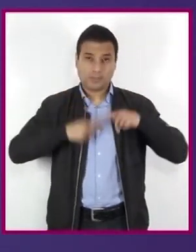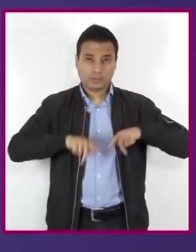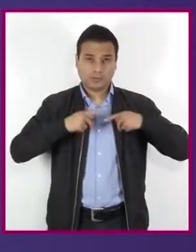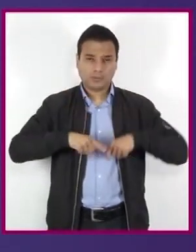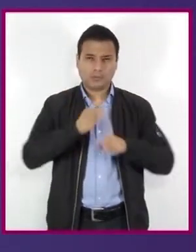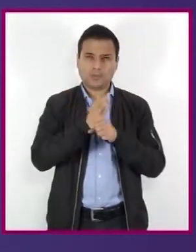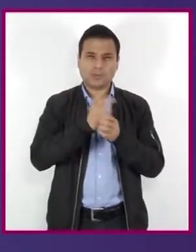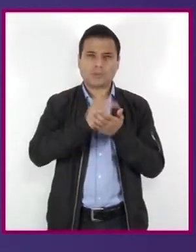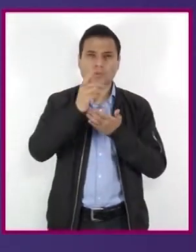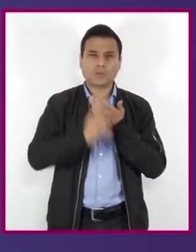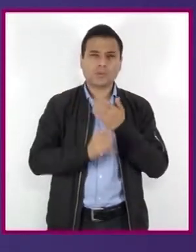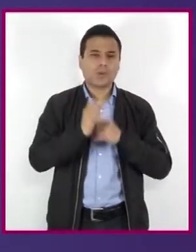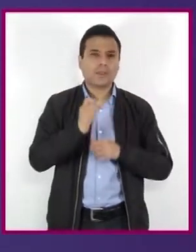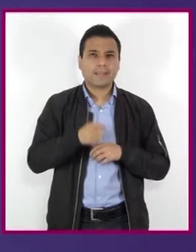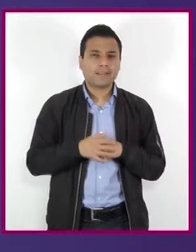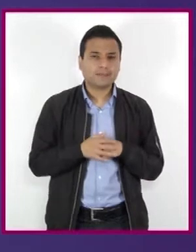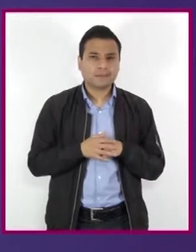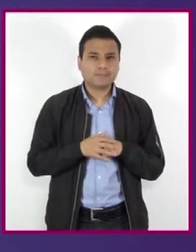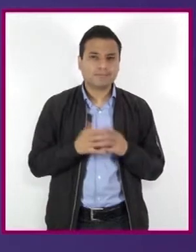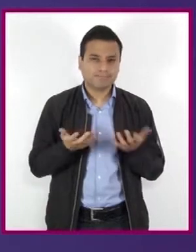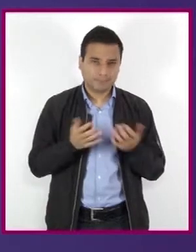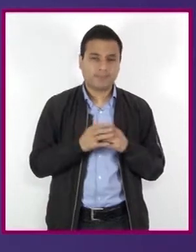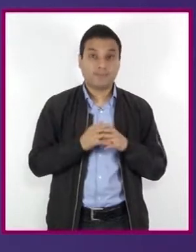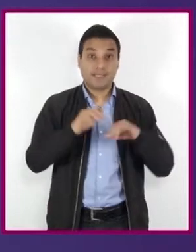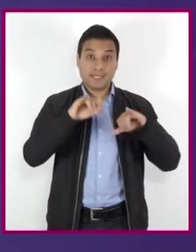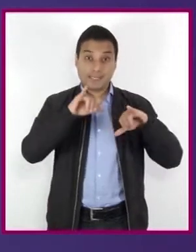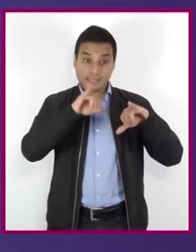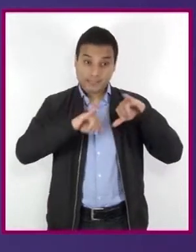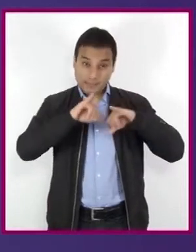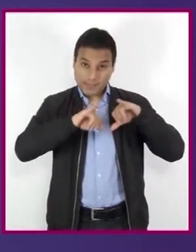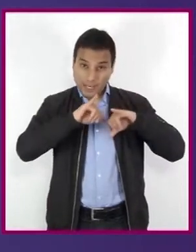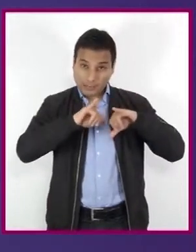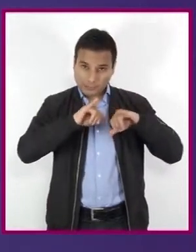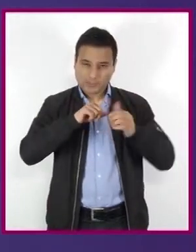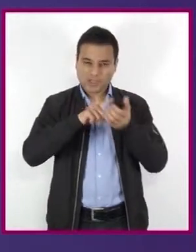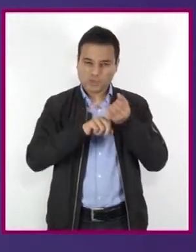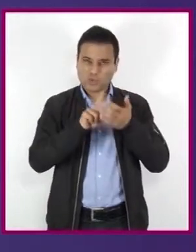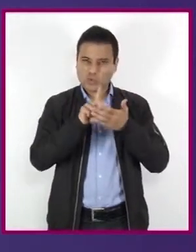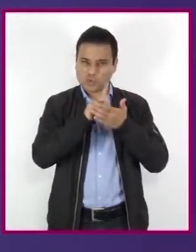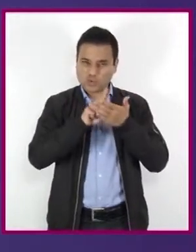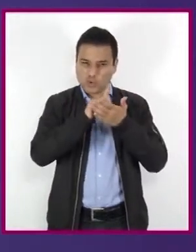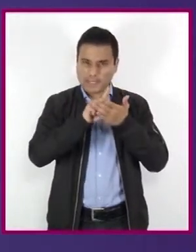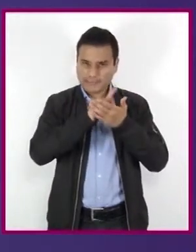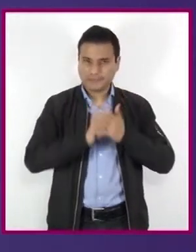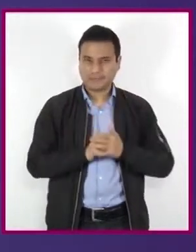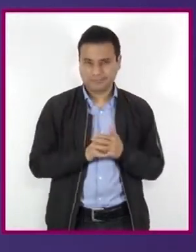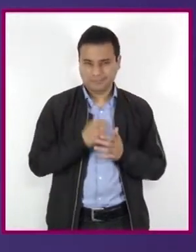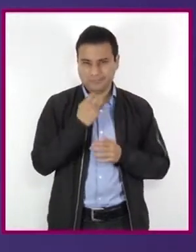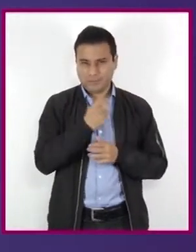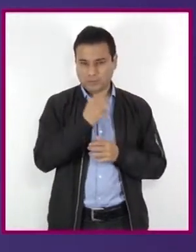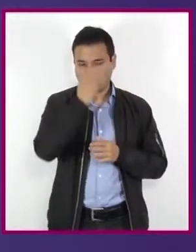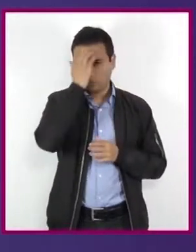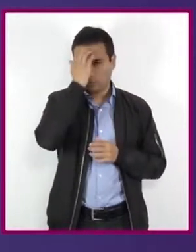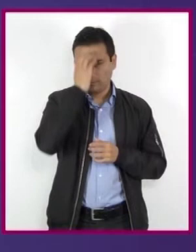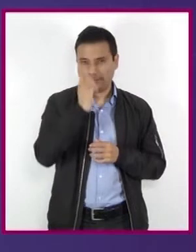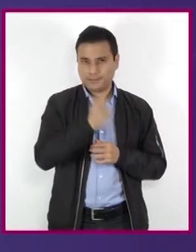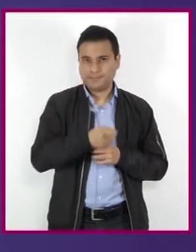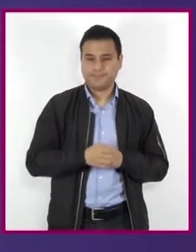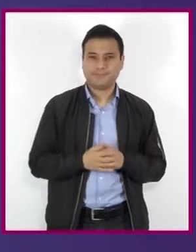reflexionarán acerca de la estructura química de algunas de las sustancias que llamamos genéricamente drogas.